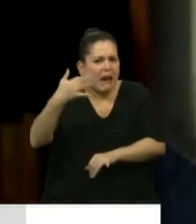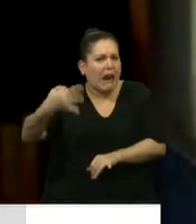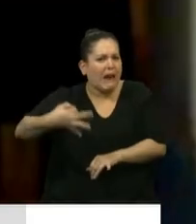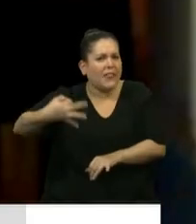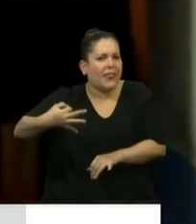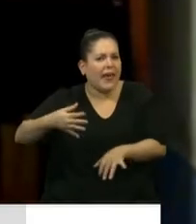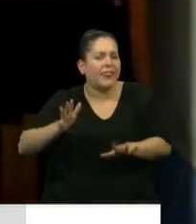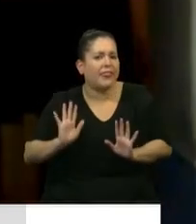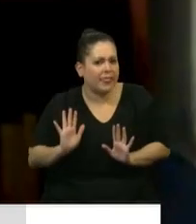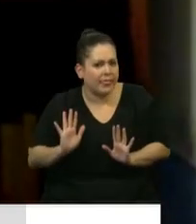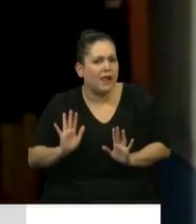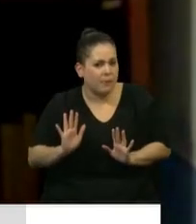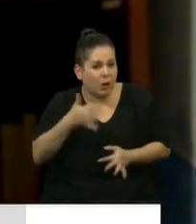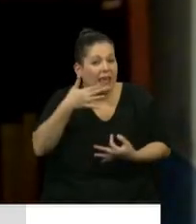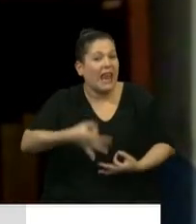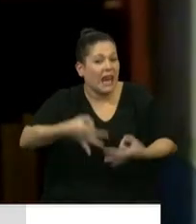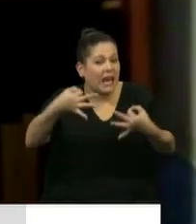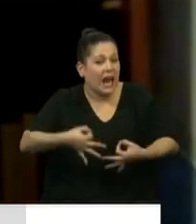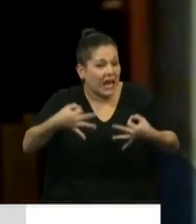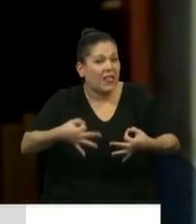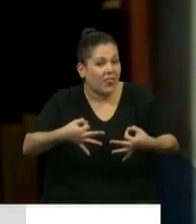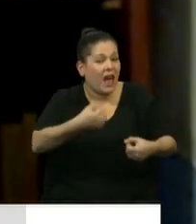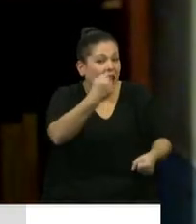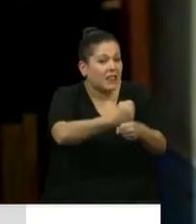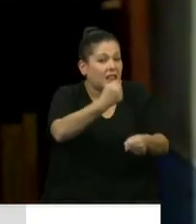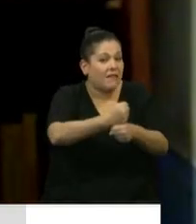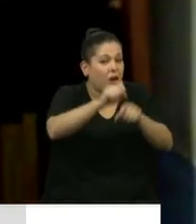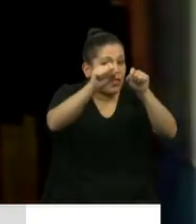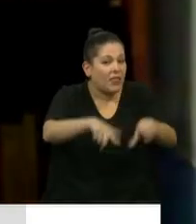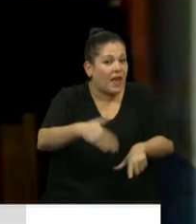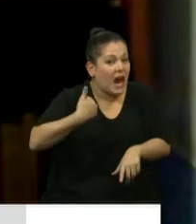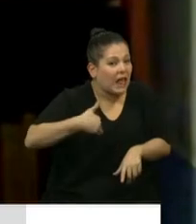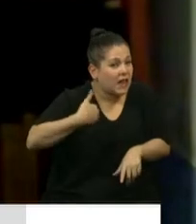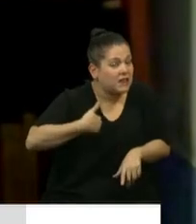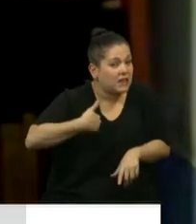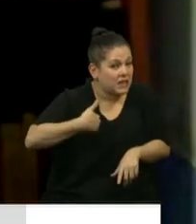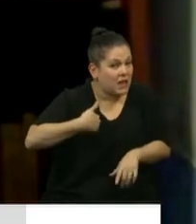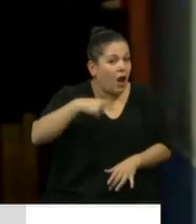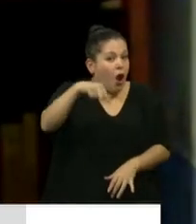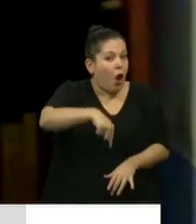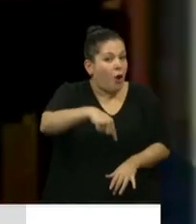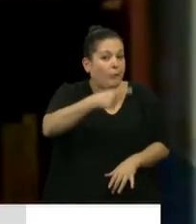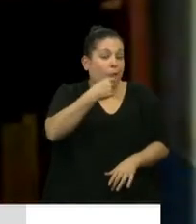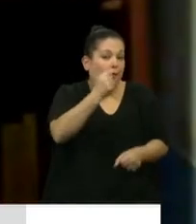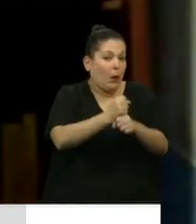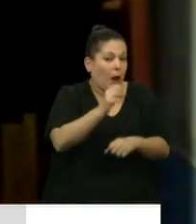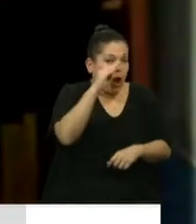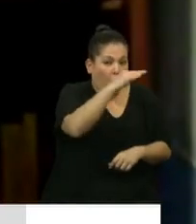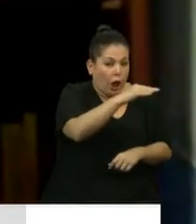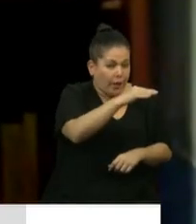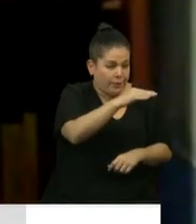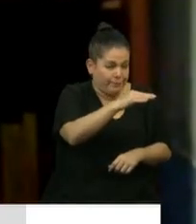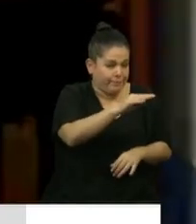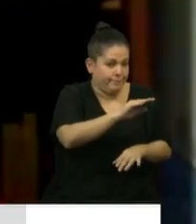porque, en realidad, los trabajadores argentinos hoy, si son informales, están al horno.